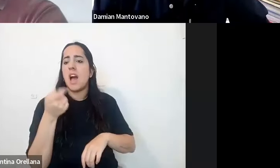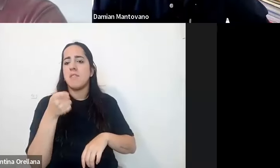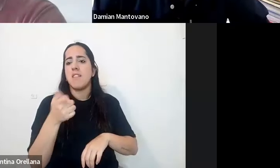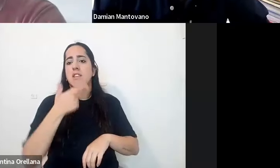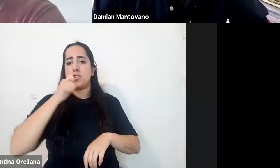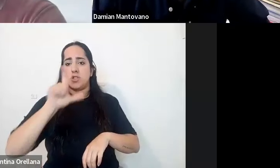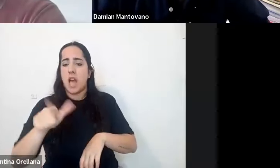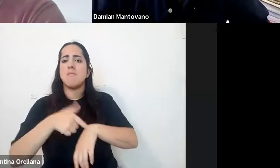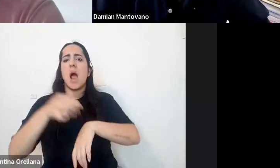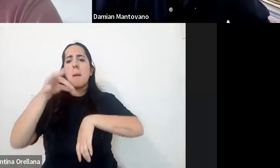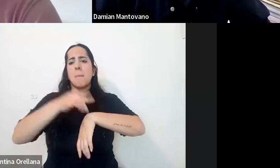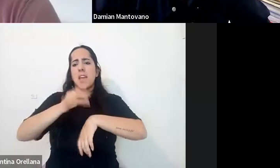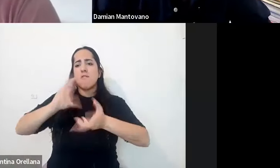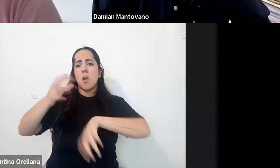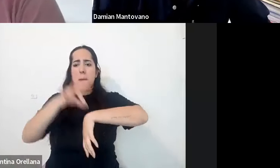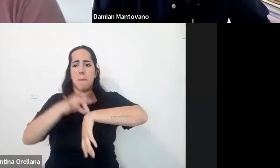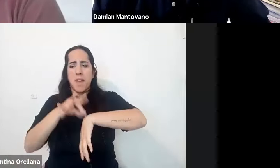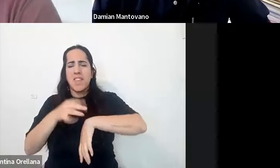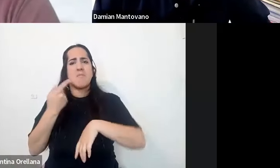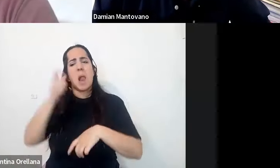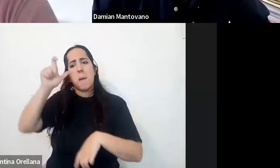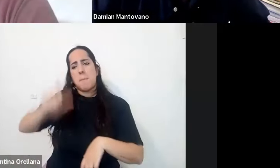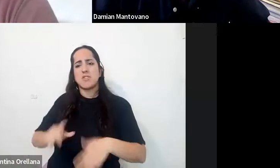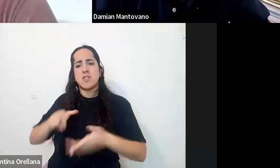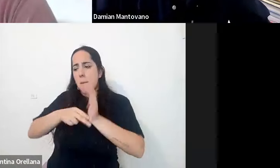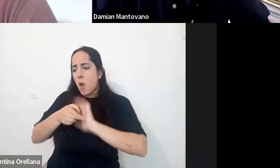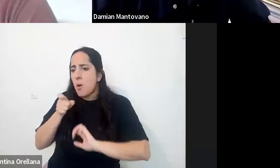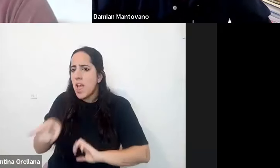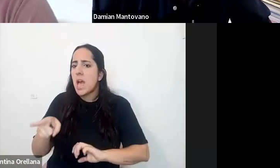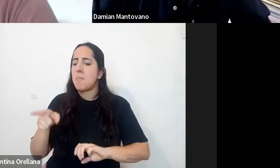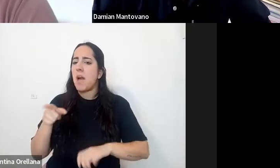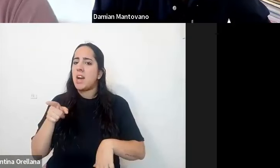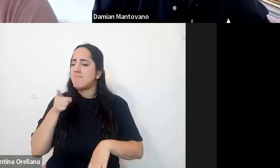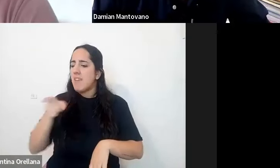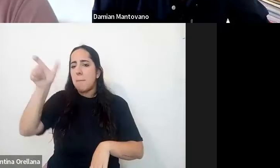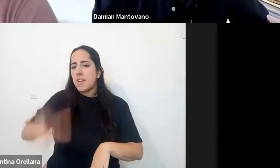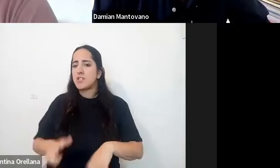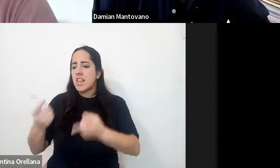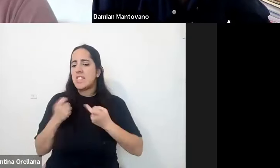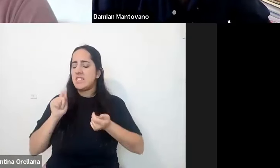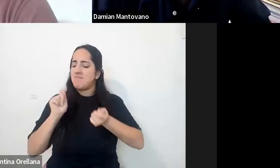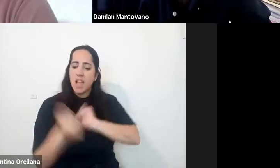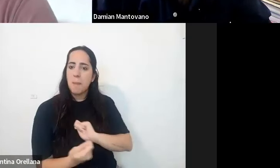donde era la persona a la que se tenía que adecuar o integrar a un marco normal bueno esto es lo que está tratando de